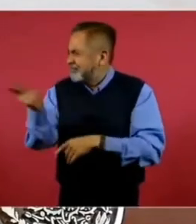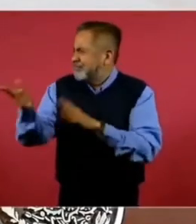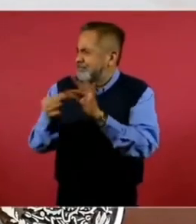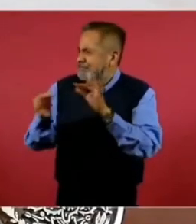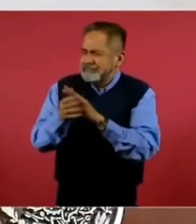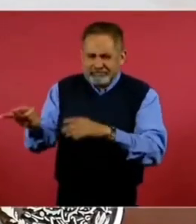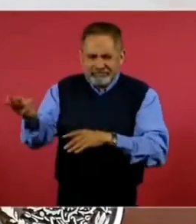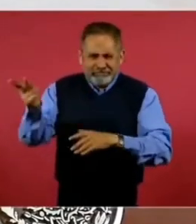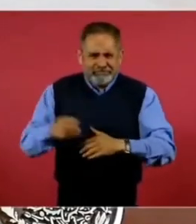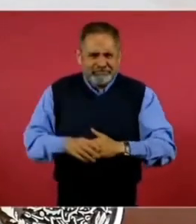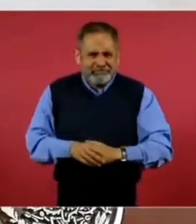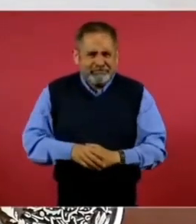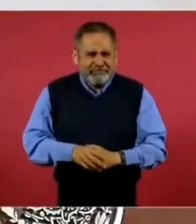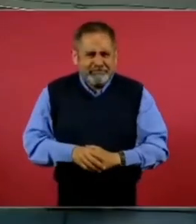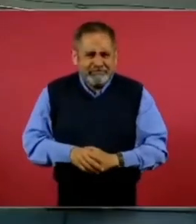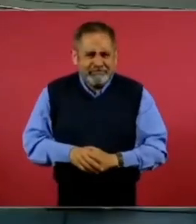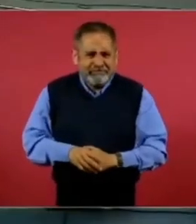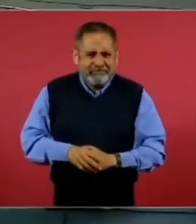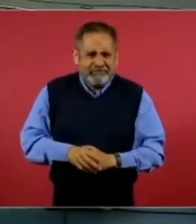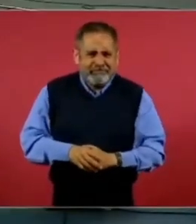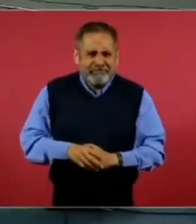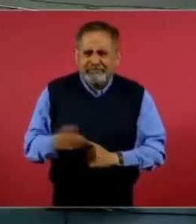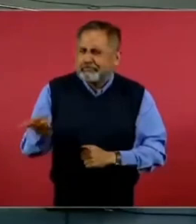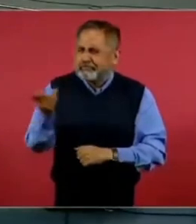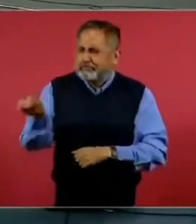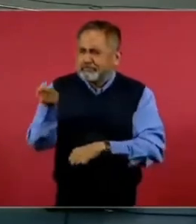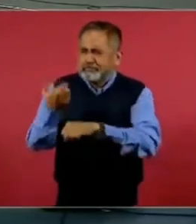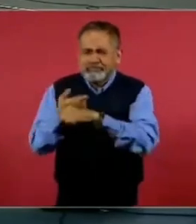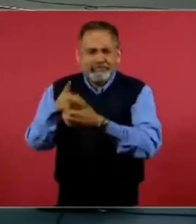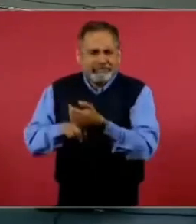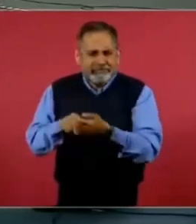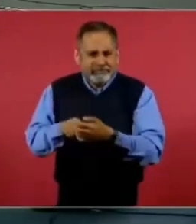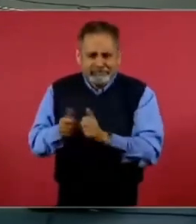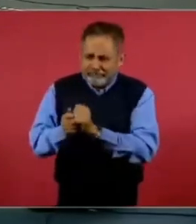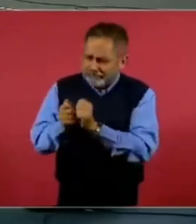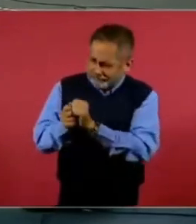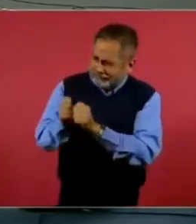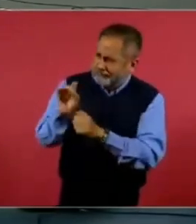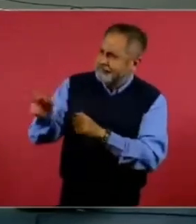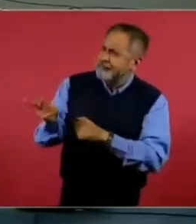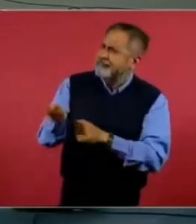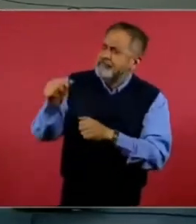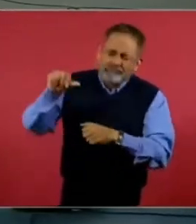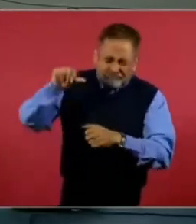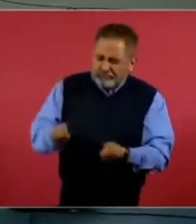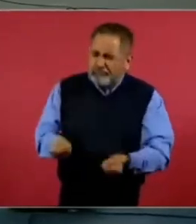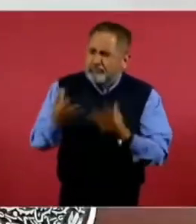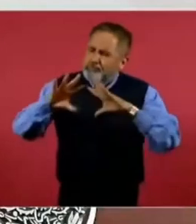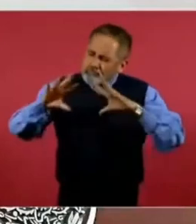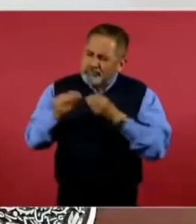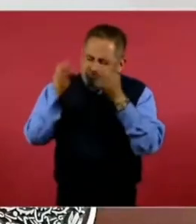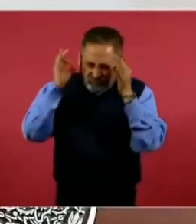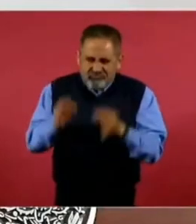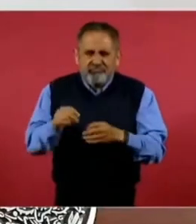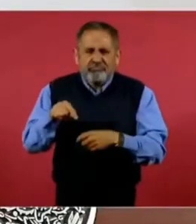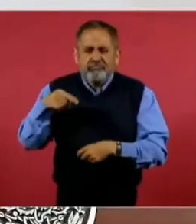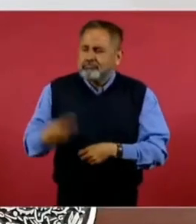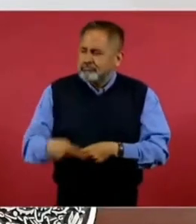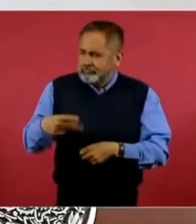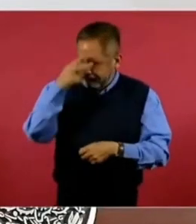la secretaria de Relaciones Exteriores